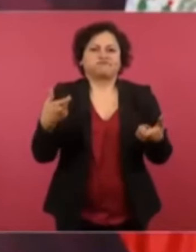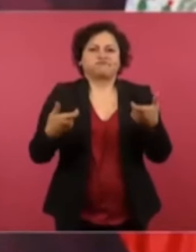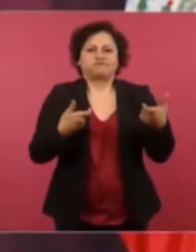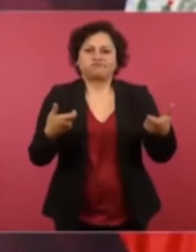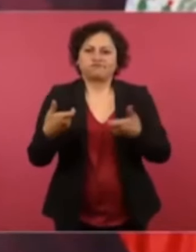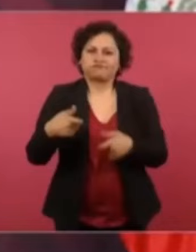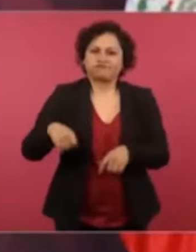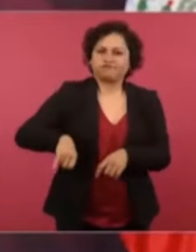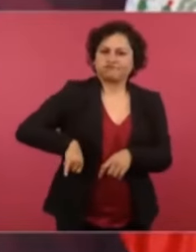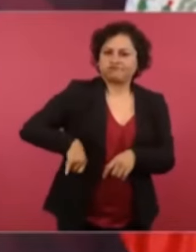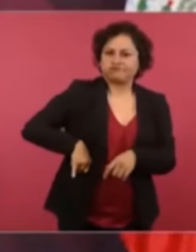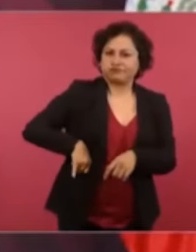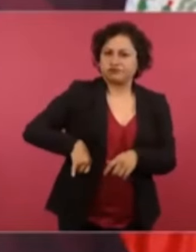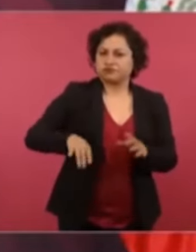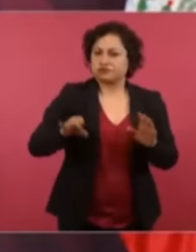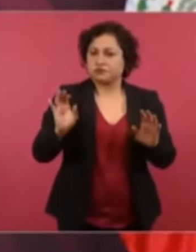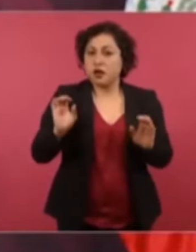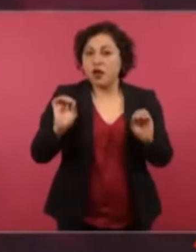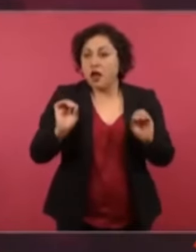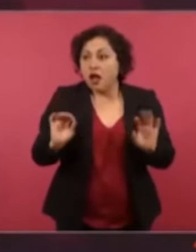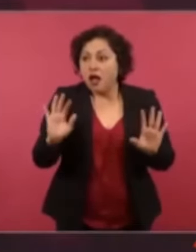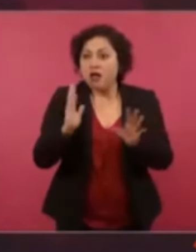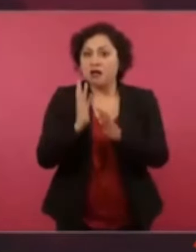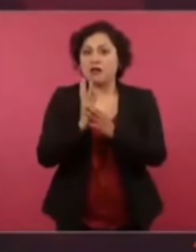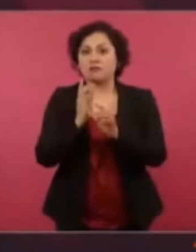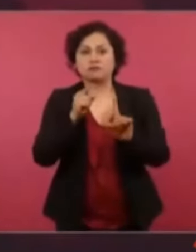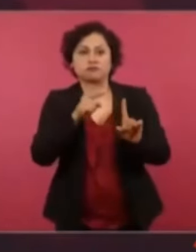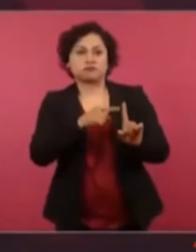Premio Nobel del periodismo.